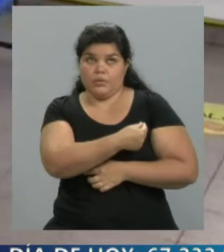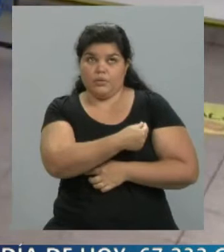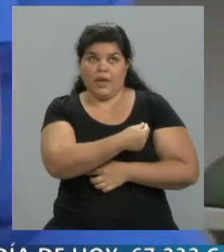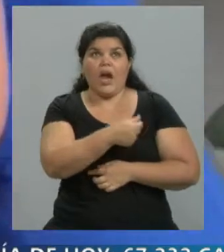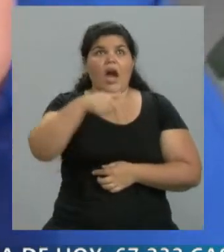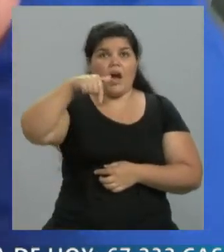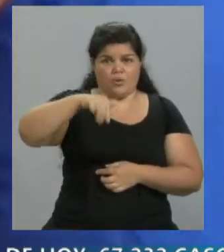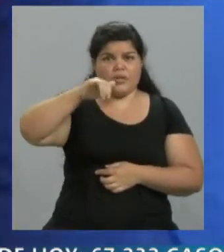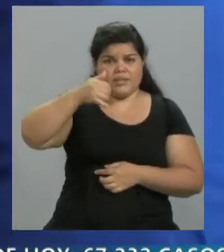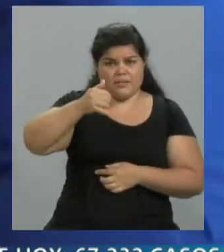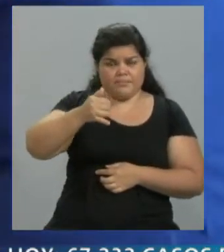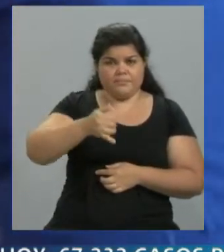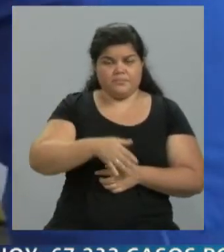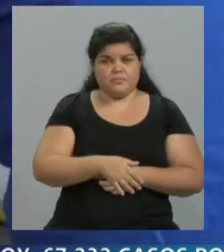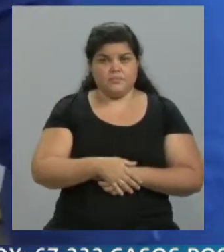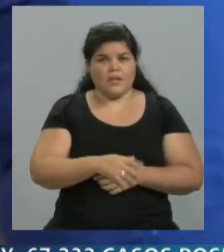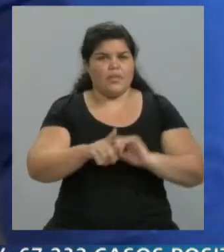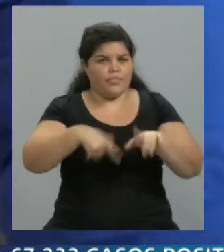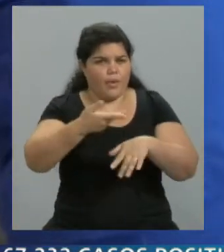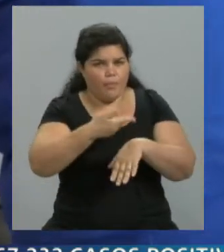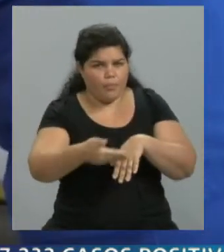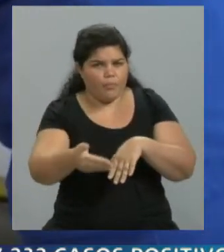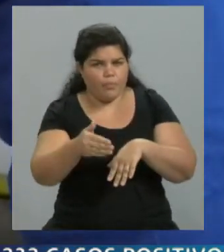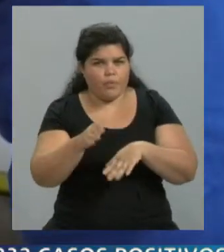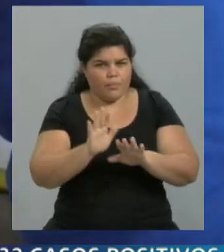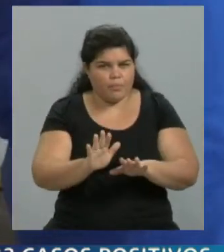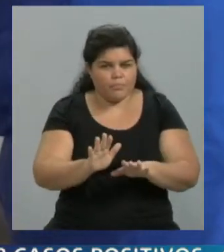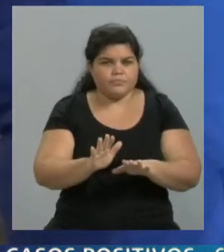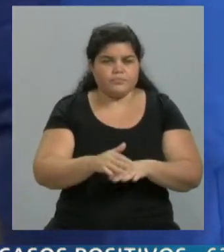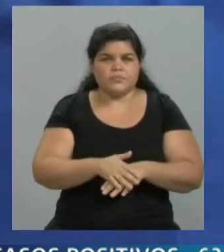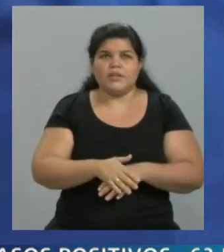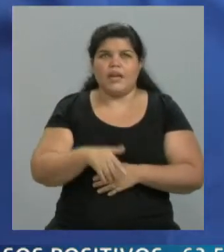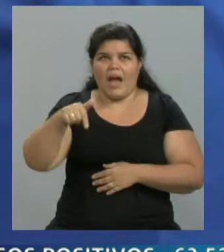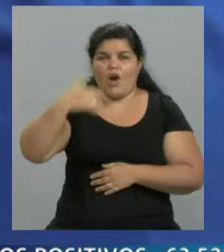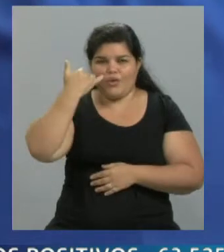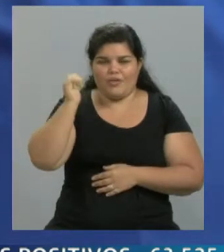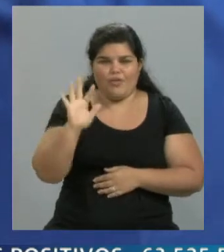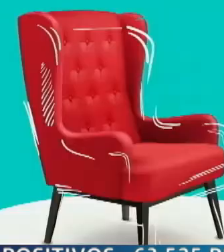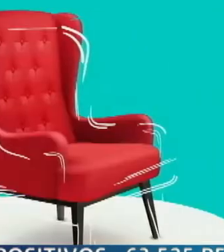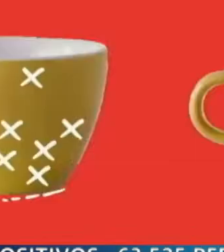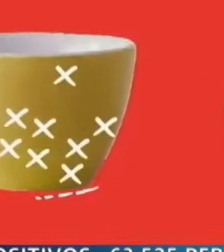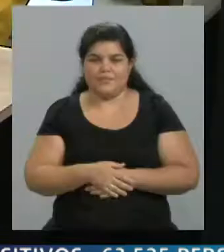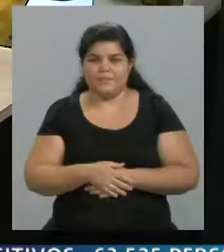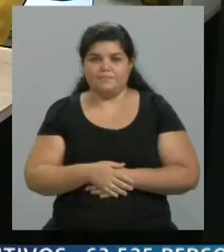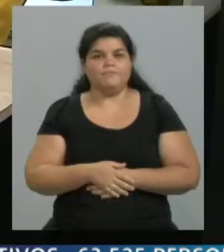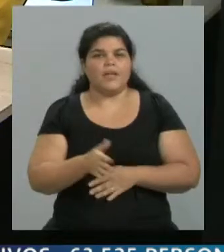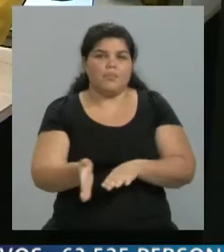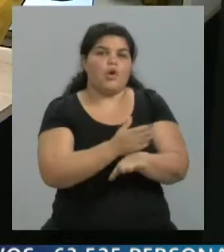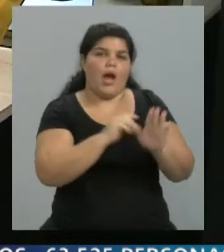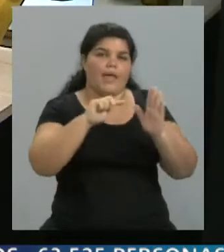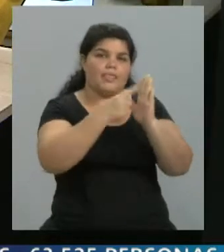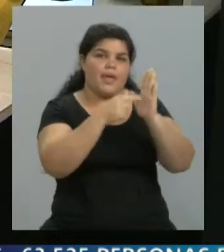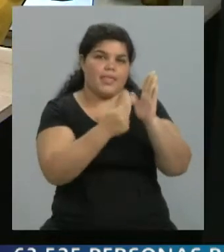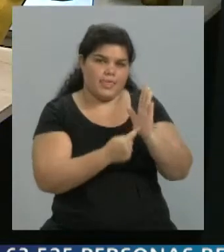algunos indicadores que le puedo comentar después que sí, algo de efecto ya estamos viendo. Ok, antes de hablar sobre estos indicadores que